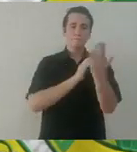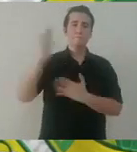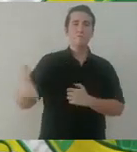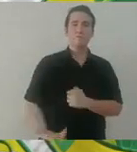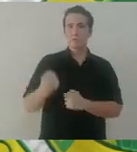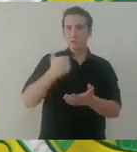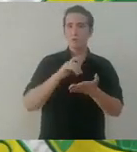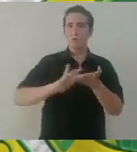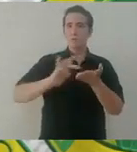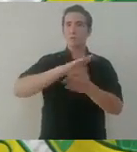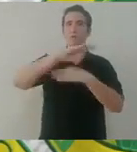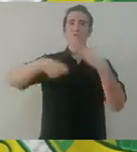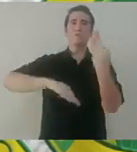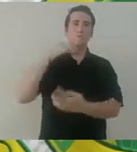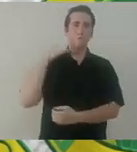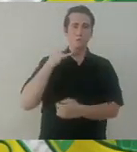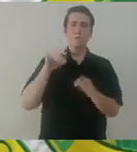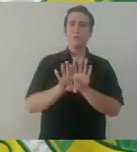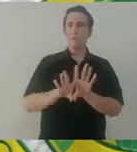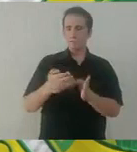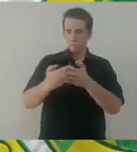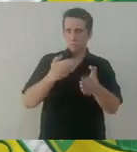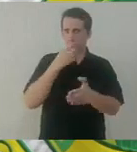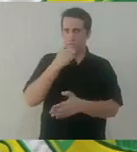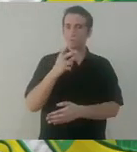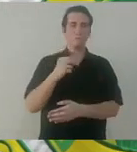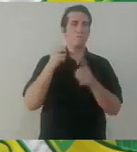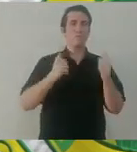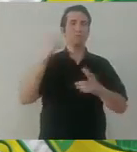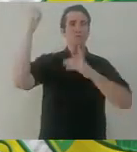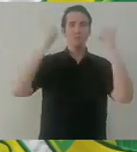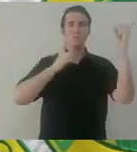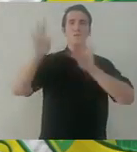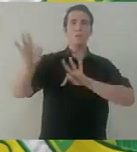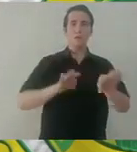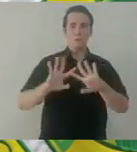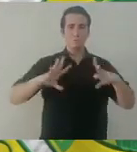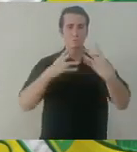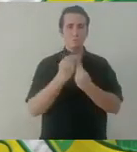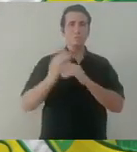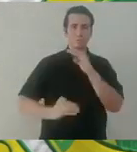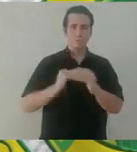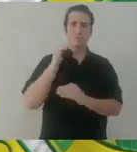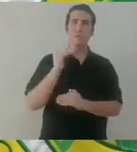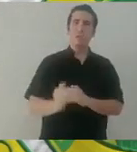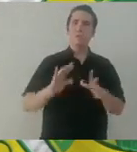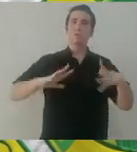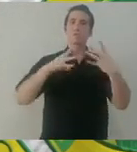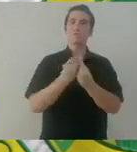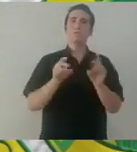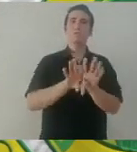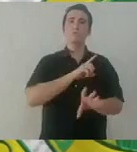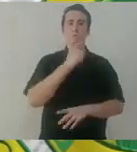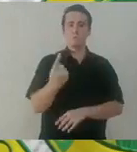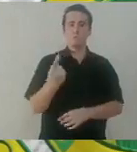nuestro máximo esfuerzo para apoyar a todos los yucatecos. Como ya lo he dicho, no me queda ninguna duda que trabajando hombro con hombro saldremos adelante,